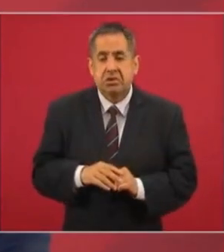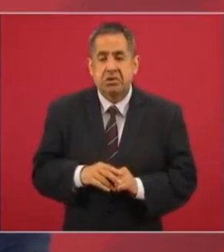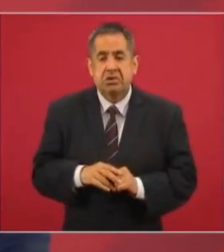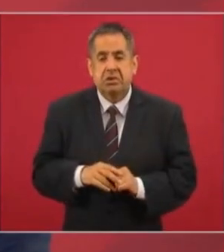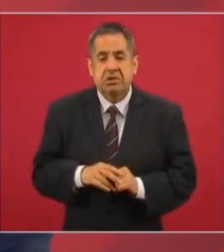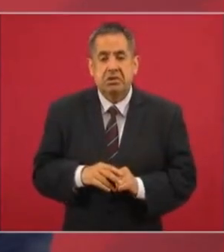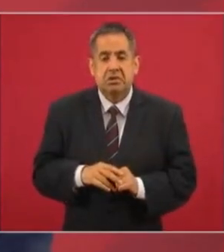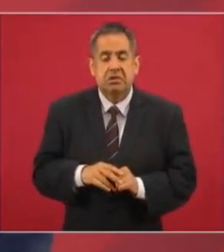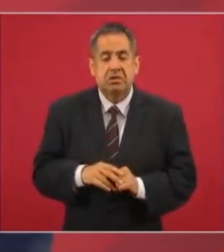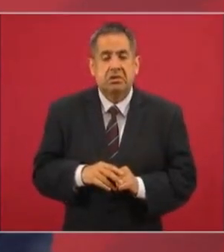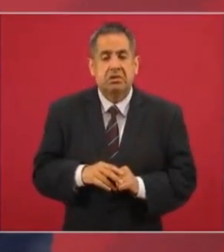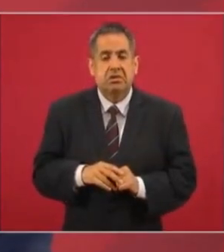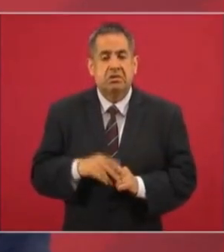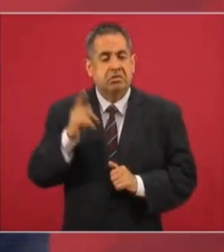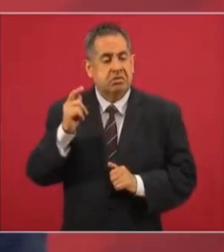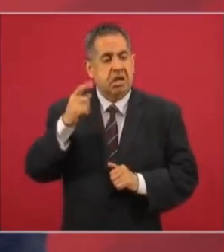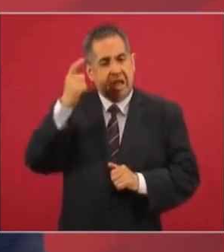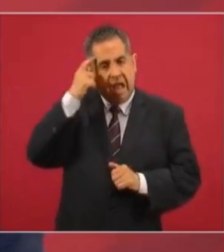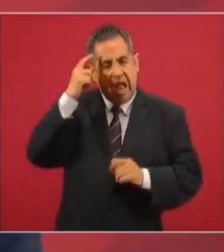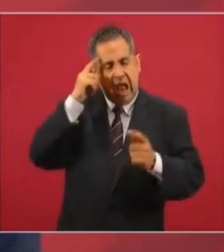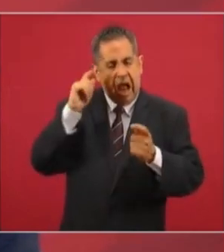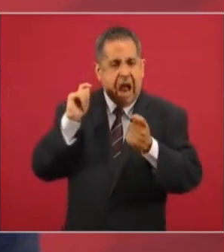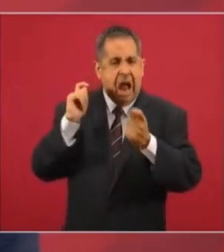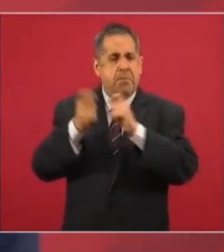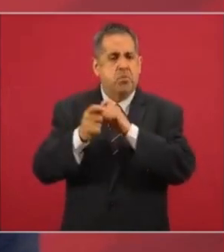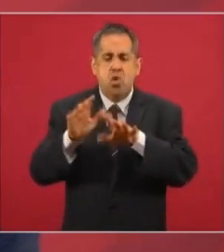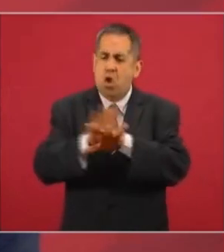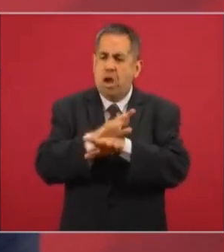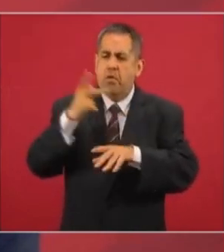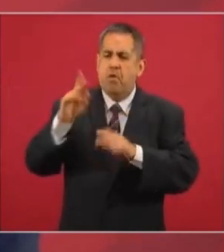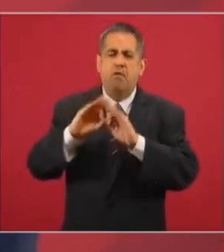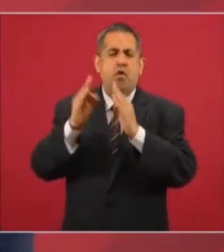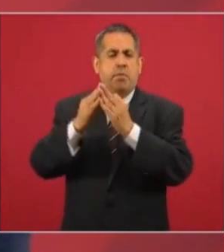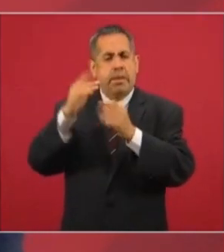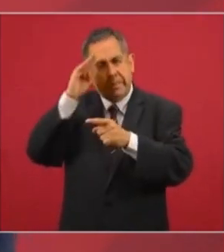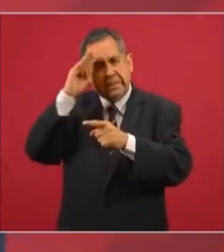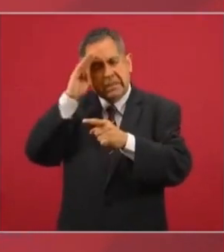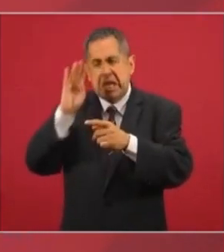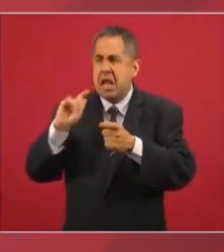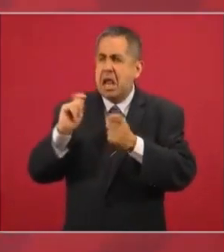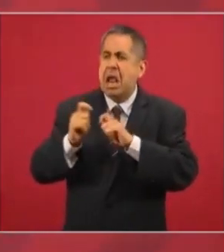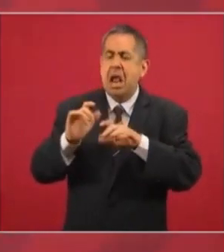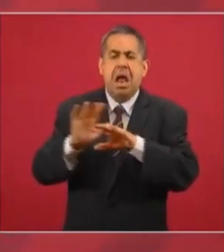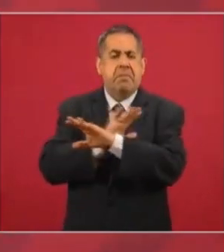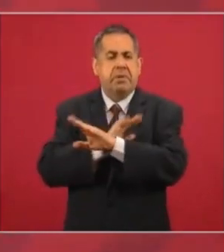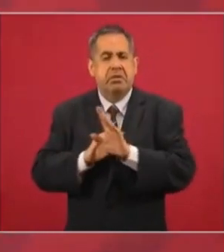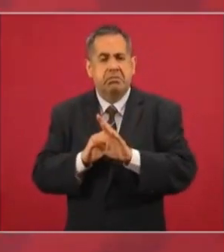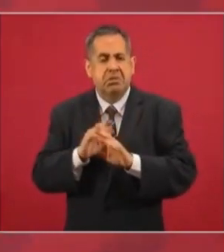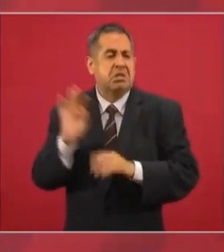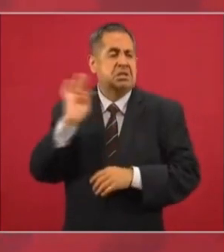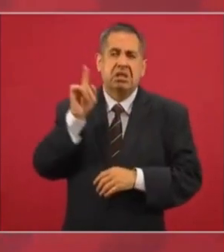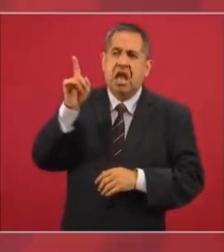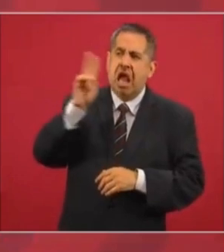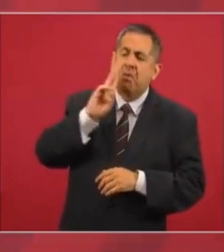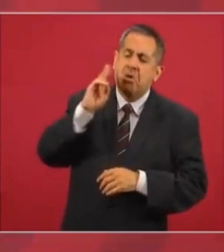un cambio de actitud y que con humildad